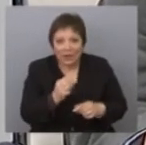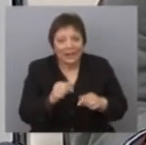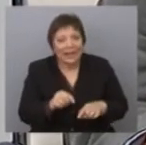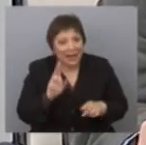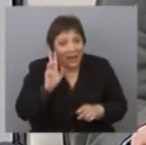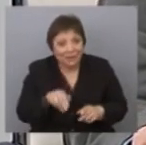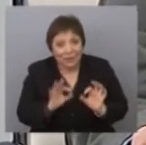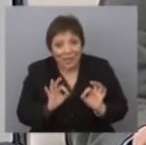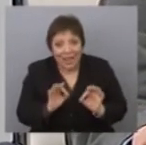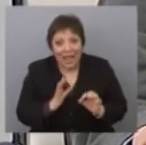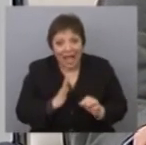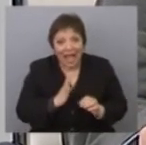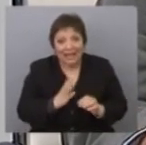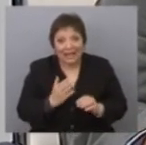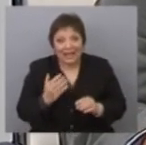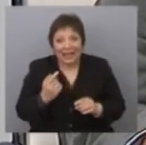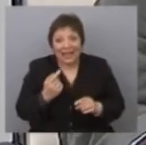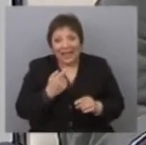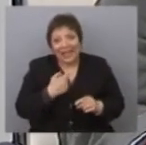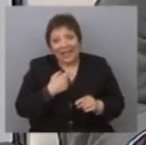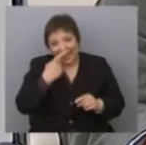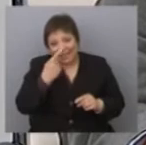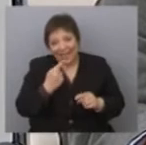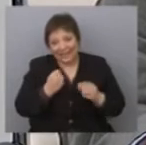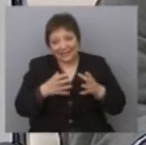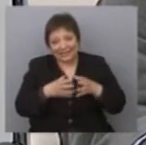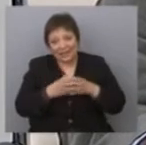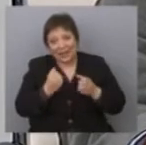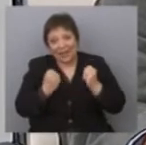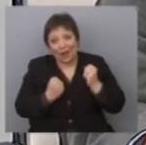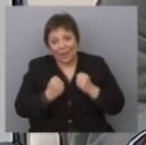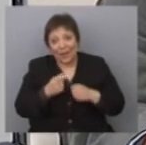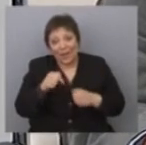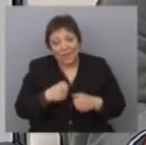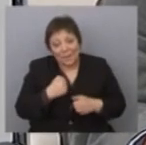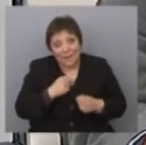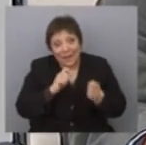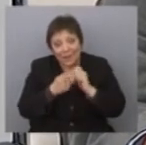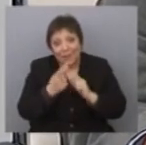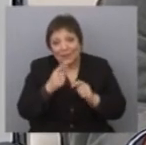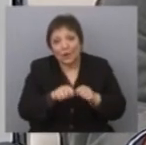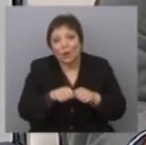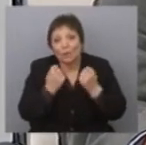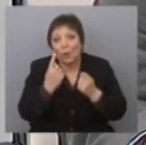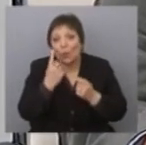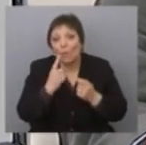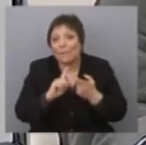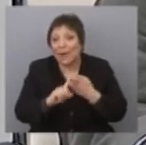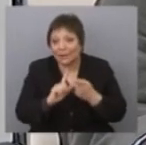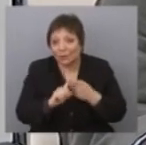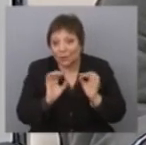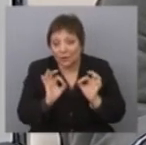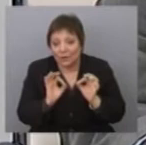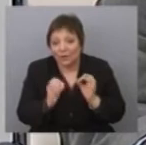razonable porque hay intereses detrás. Y yo creo que estamos frente a un cambio de época. Mi teoría es que se rompió un pacto que